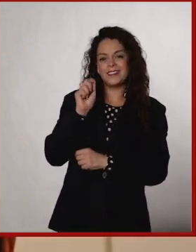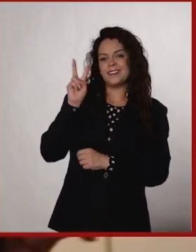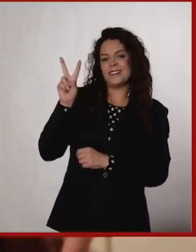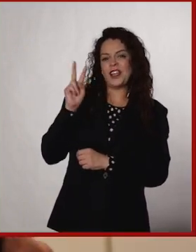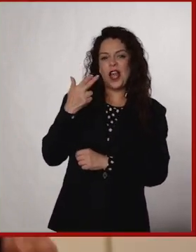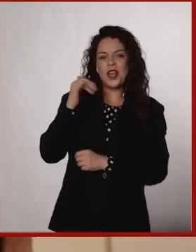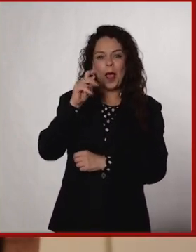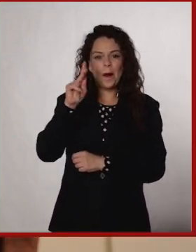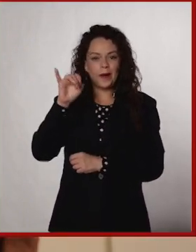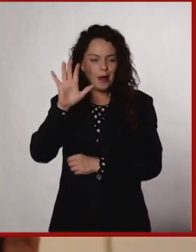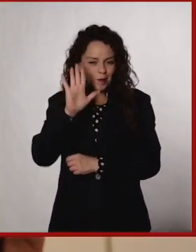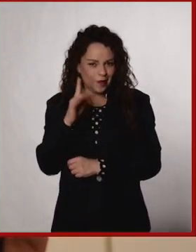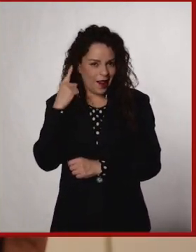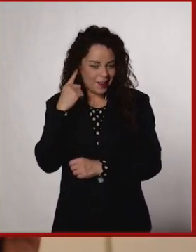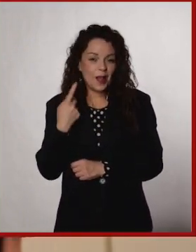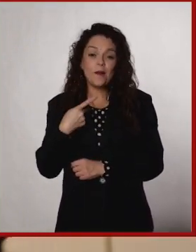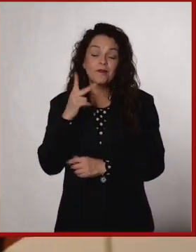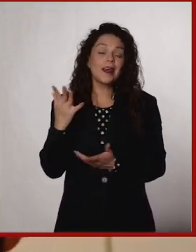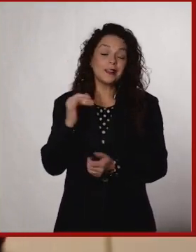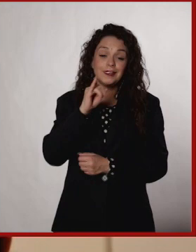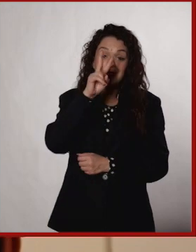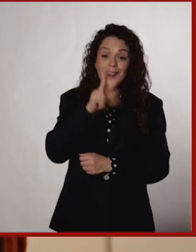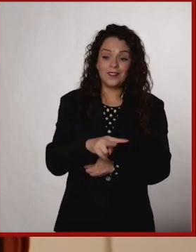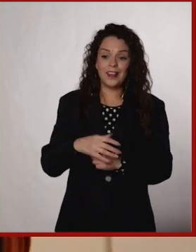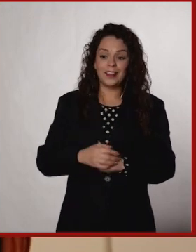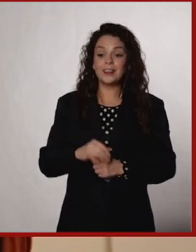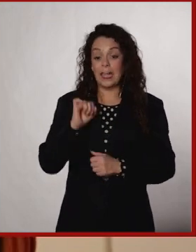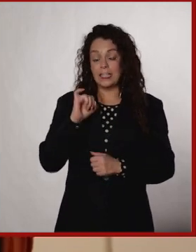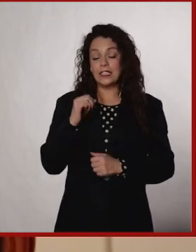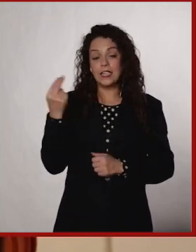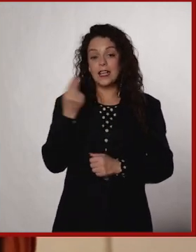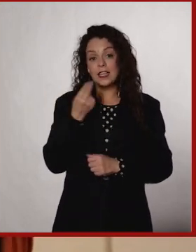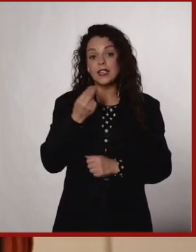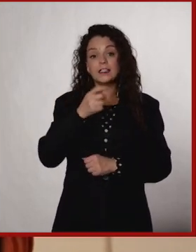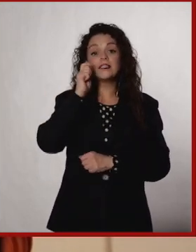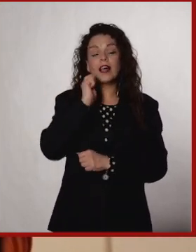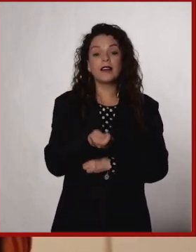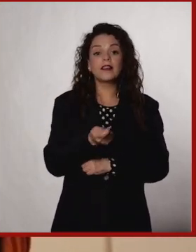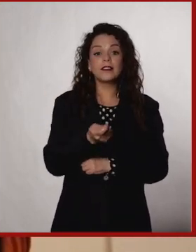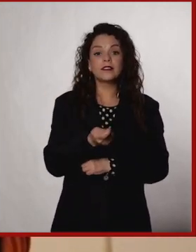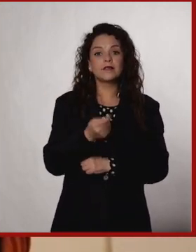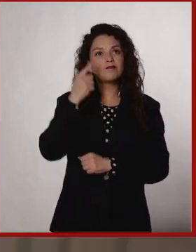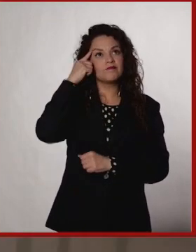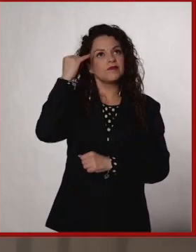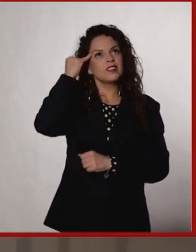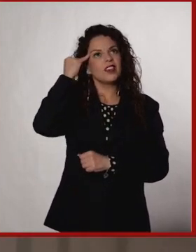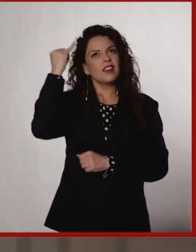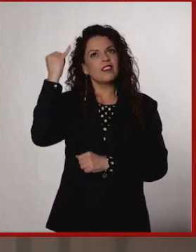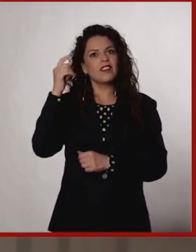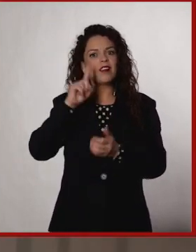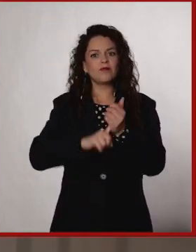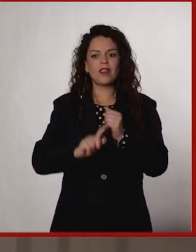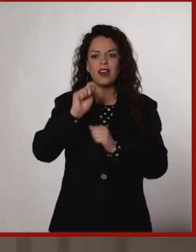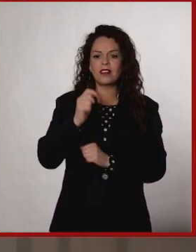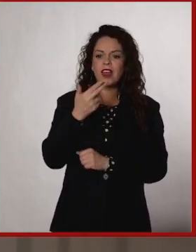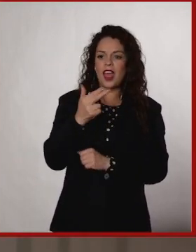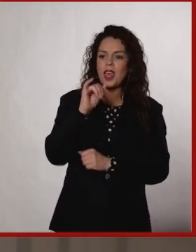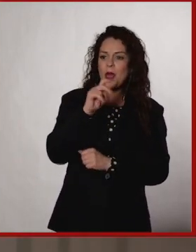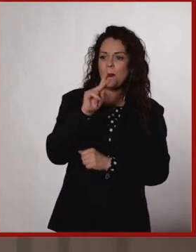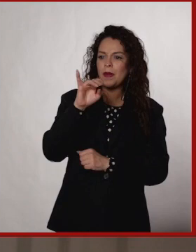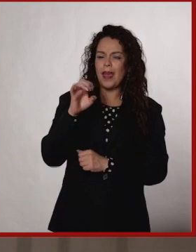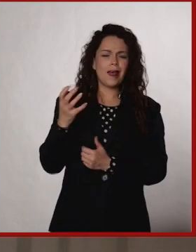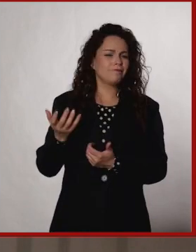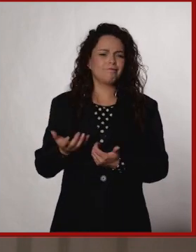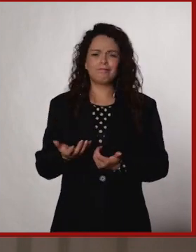sí, Tal cual, la relación con las que justo creo que hay que quitarnos justo esa idea de que es muy